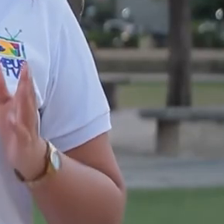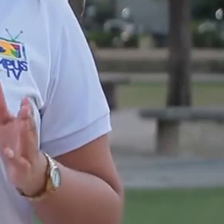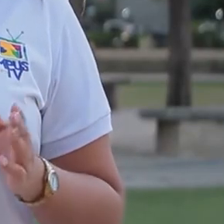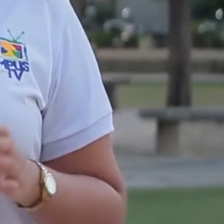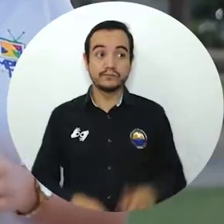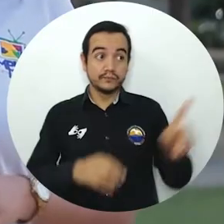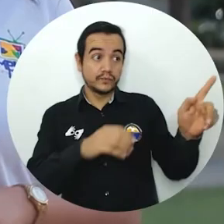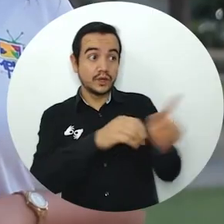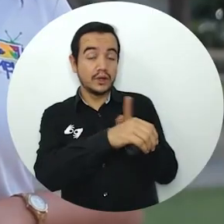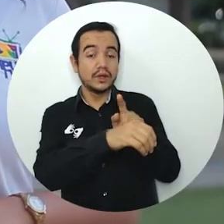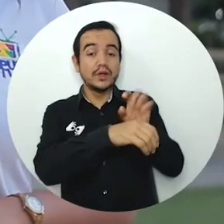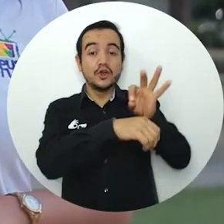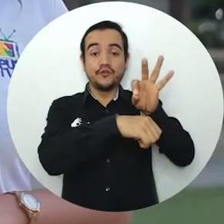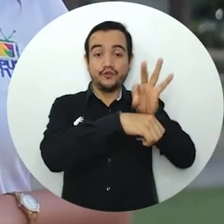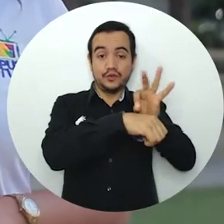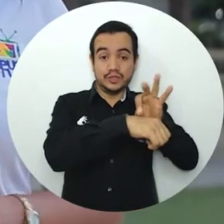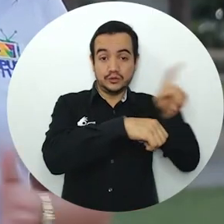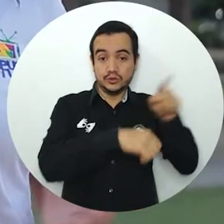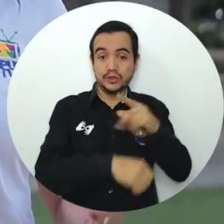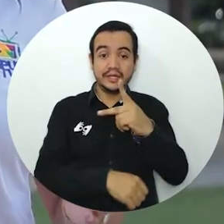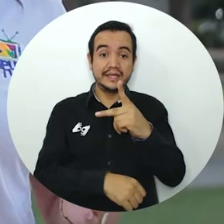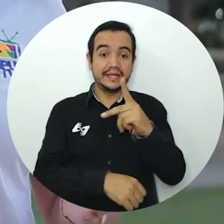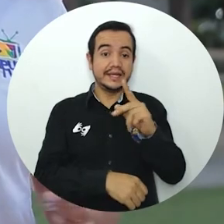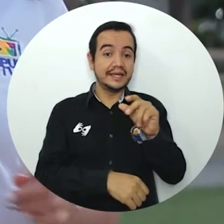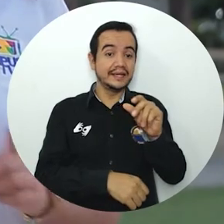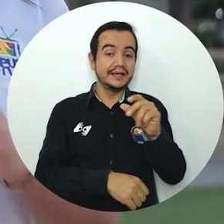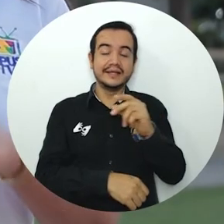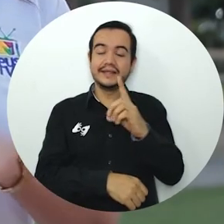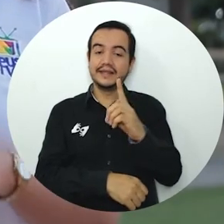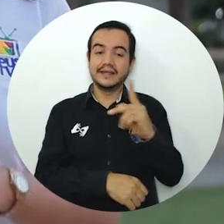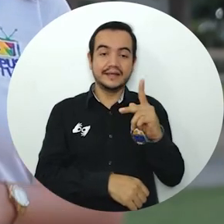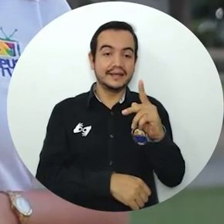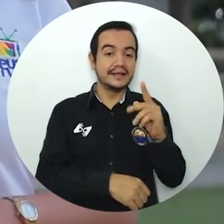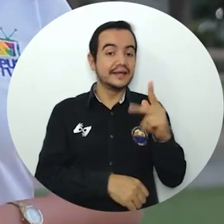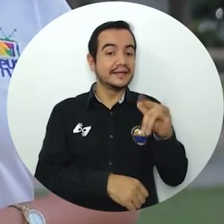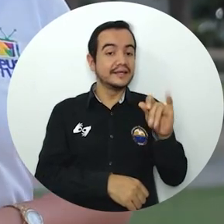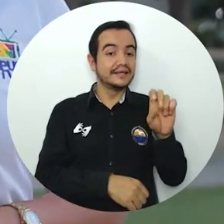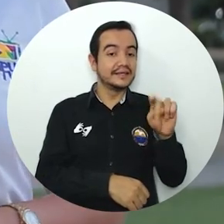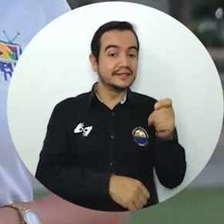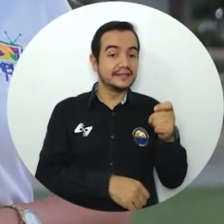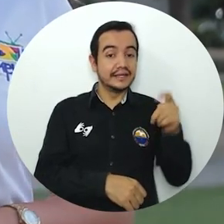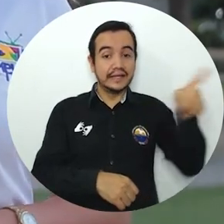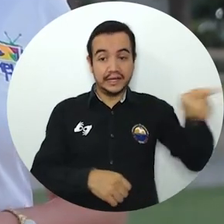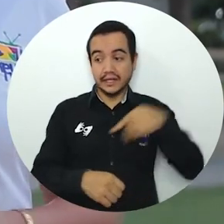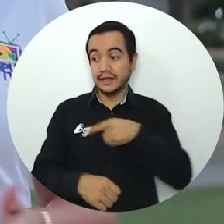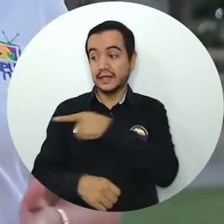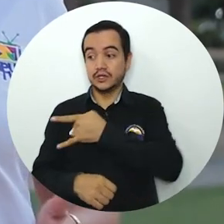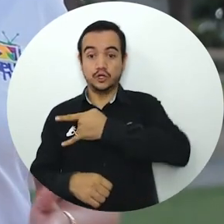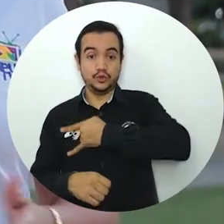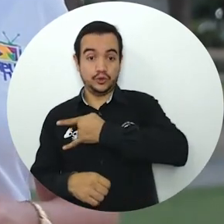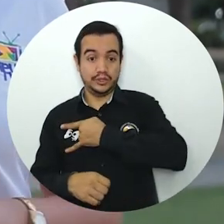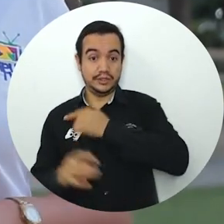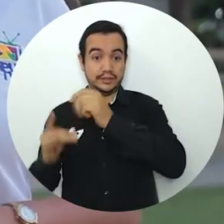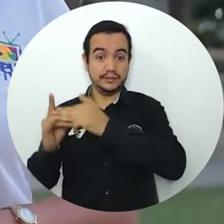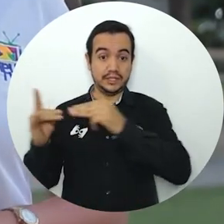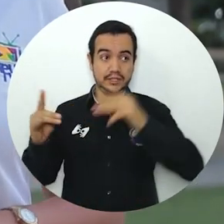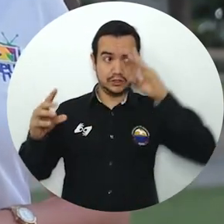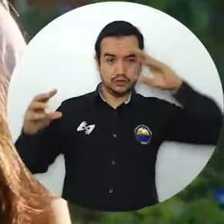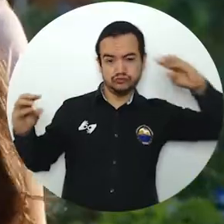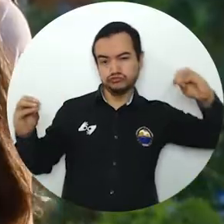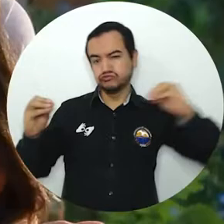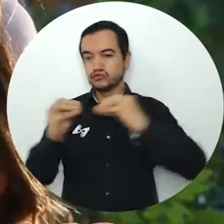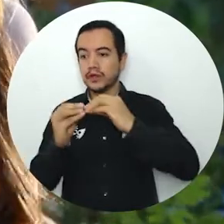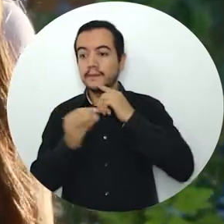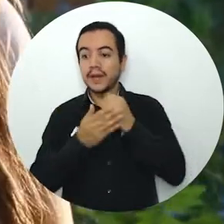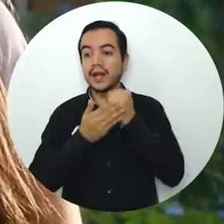Fundación estadounidense Deca King y Uni Magdalena consolidan alianza para seguir trabajando por el desarrollo del territorio.